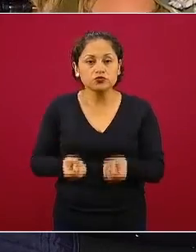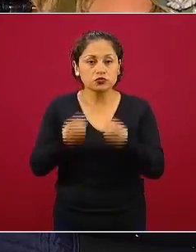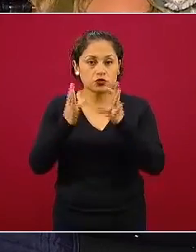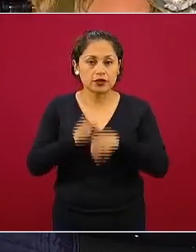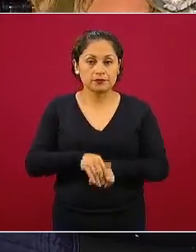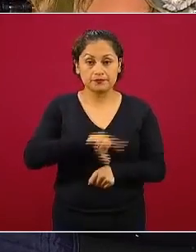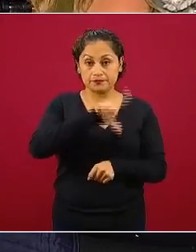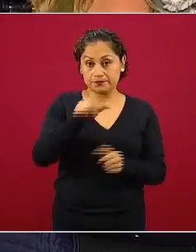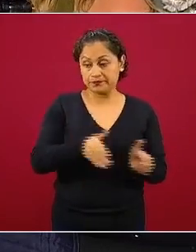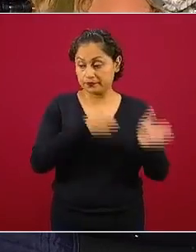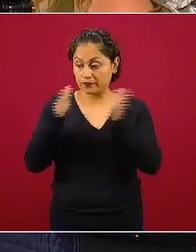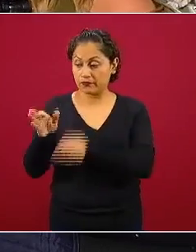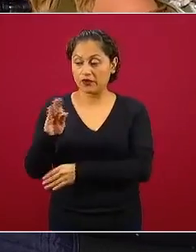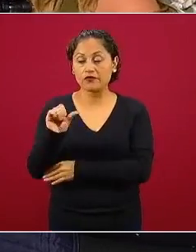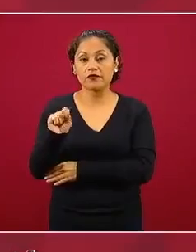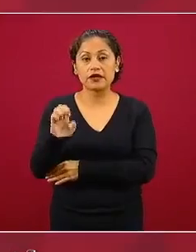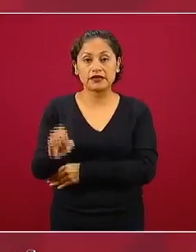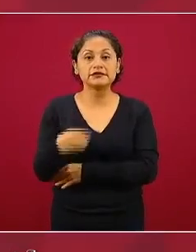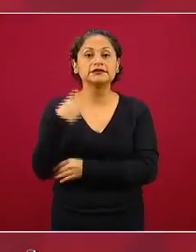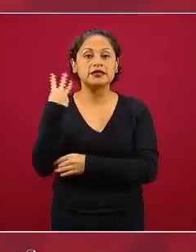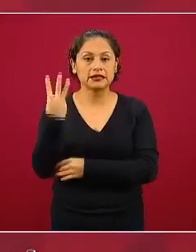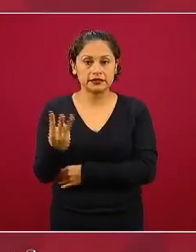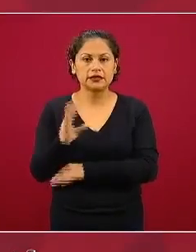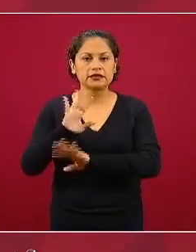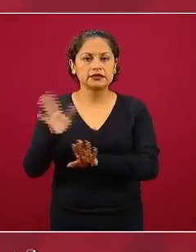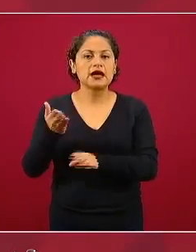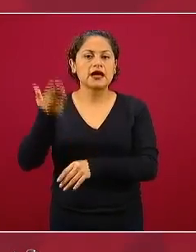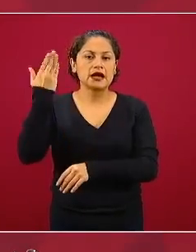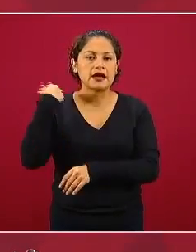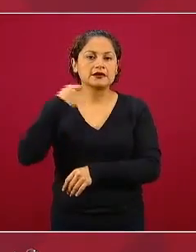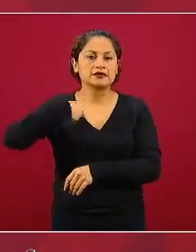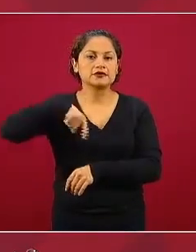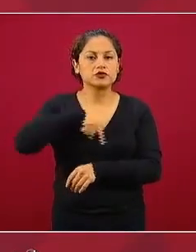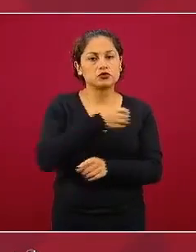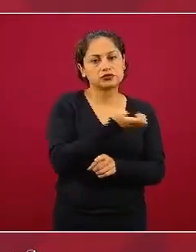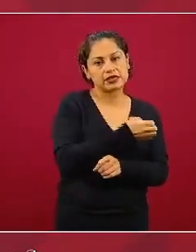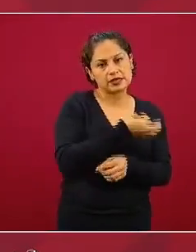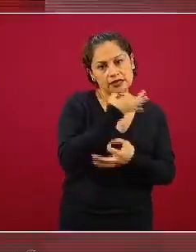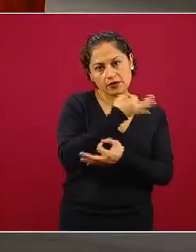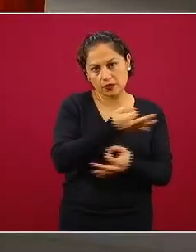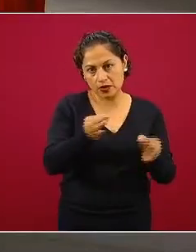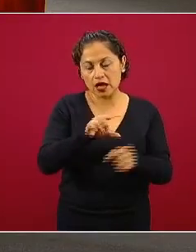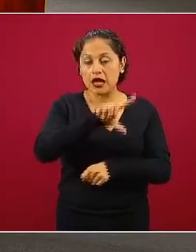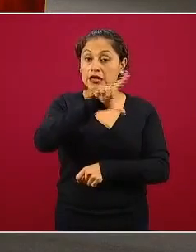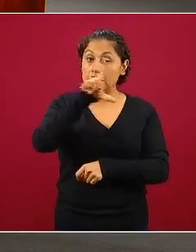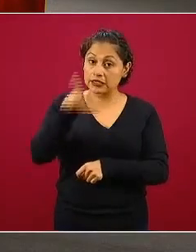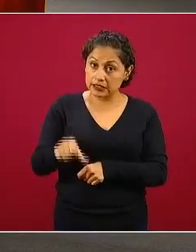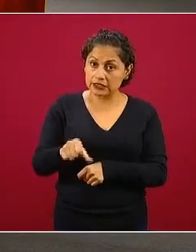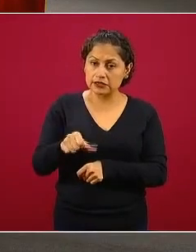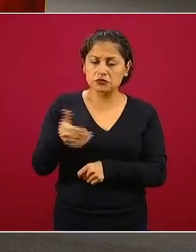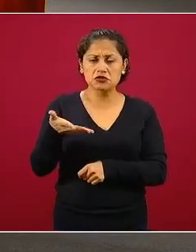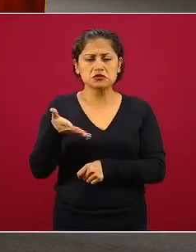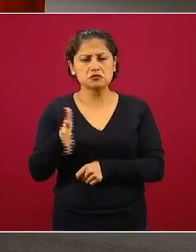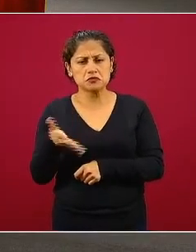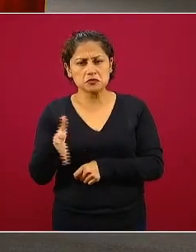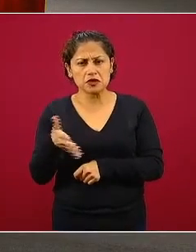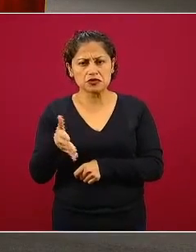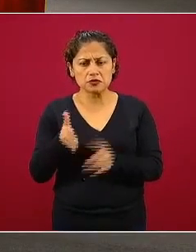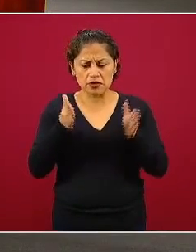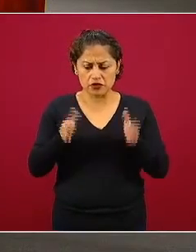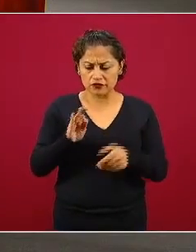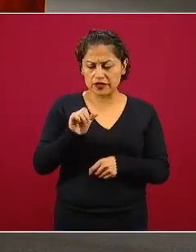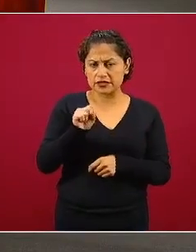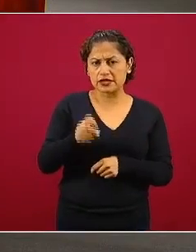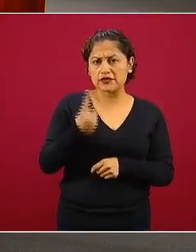anticipamos desde el inicio desde el diseño de las intervenciones en enero y lo comunicamos públicamente aquí más o menos a mitad de la fase 2